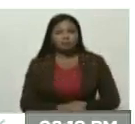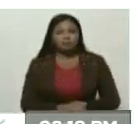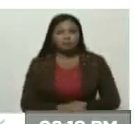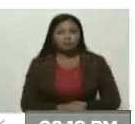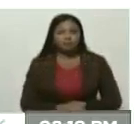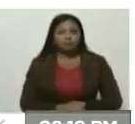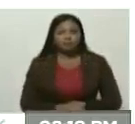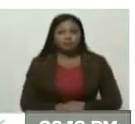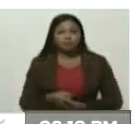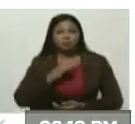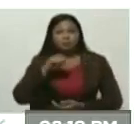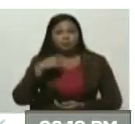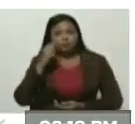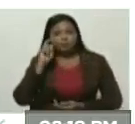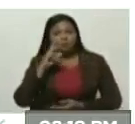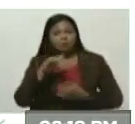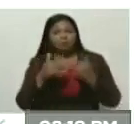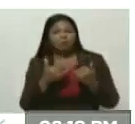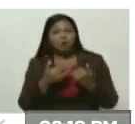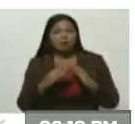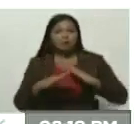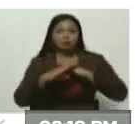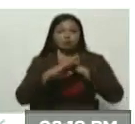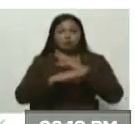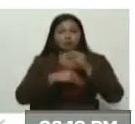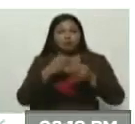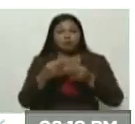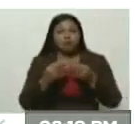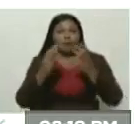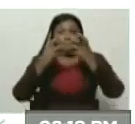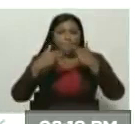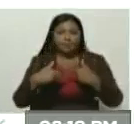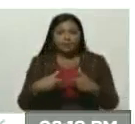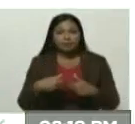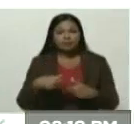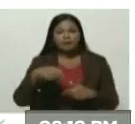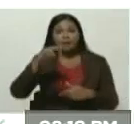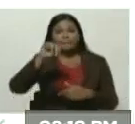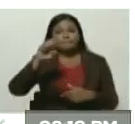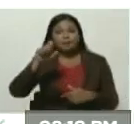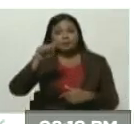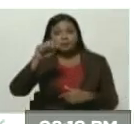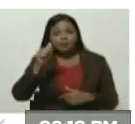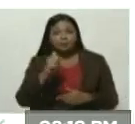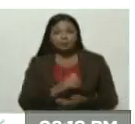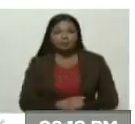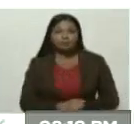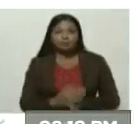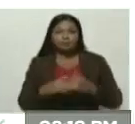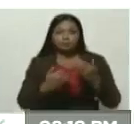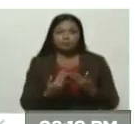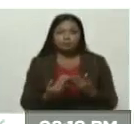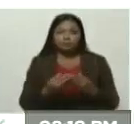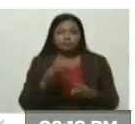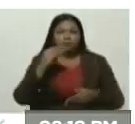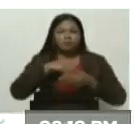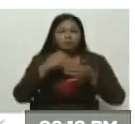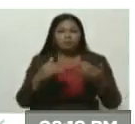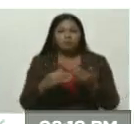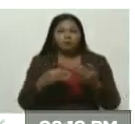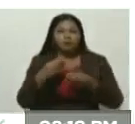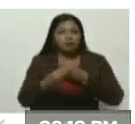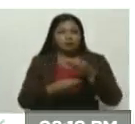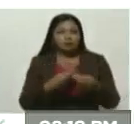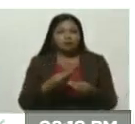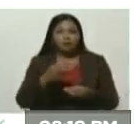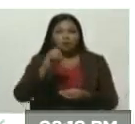con esta restricción que ha hecho la empresa Meta. Recuerden ustedes, Meta, que es el emporio que ha creado Mark